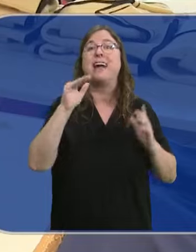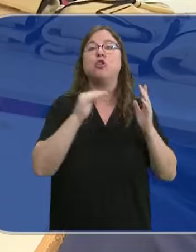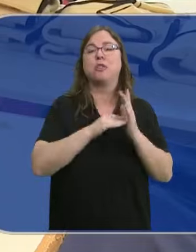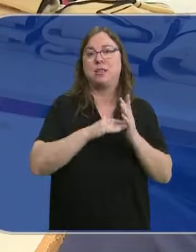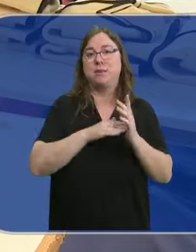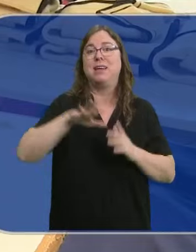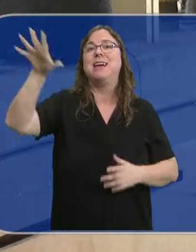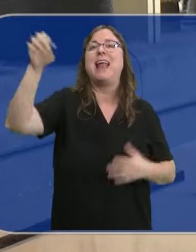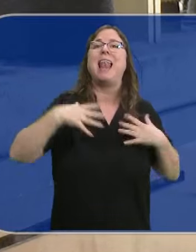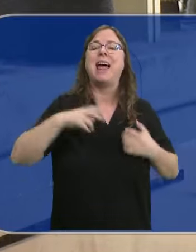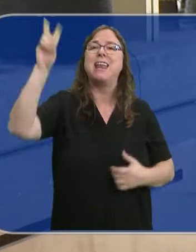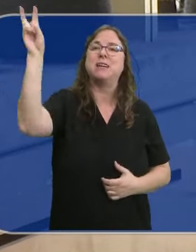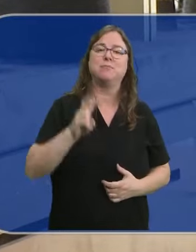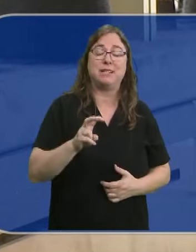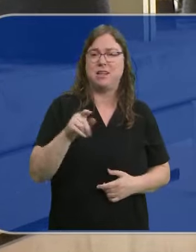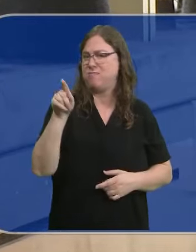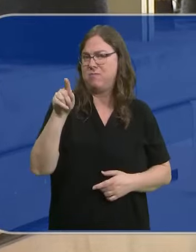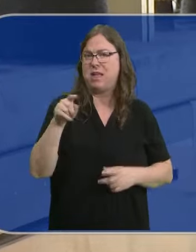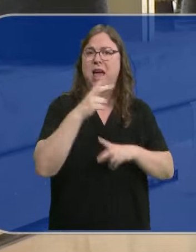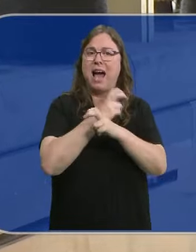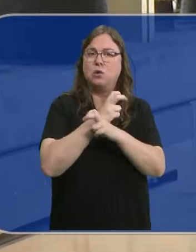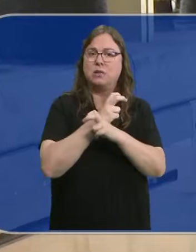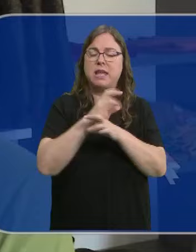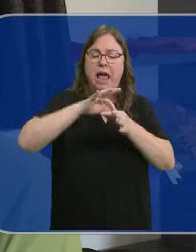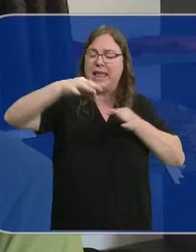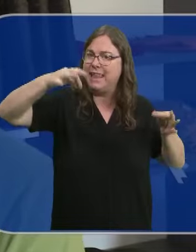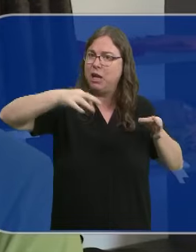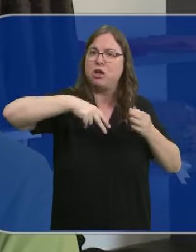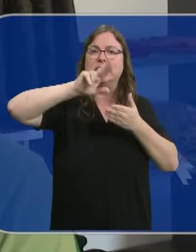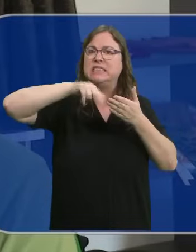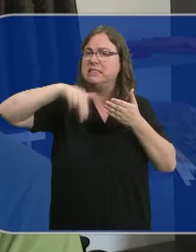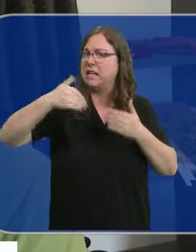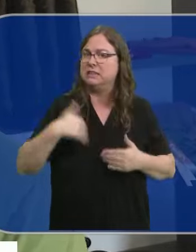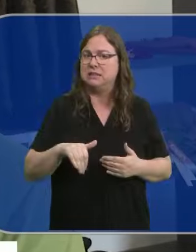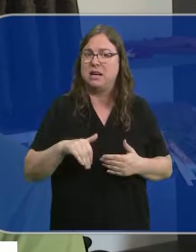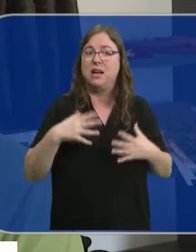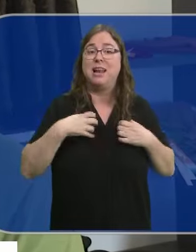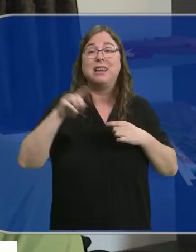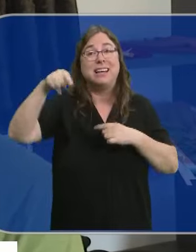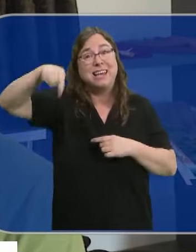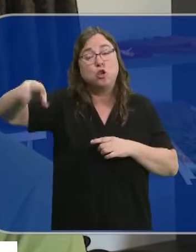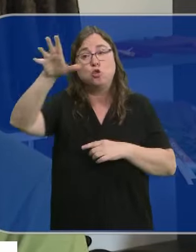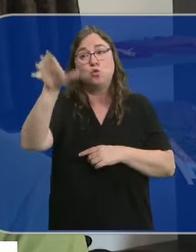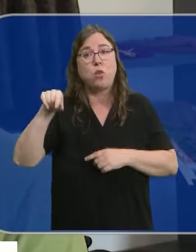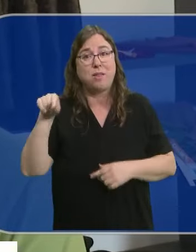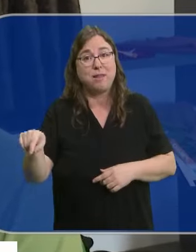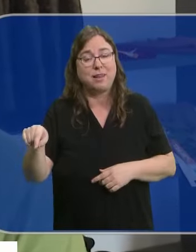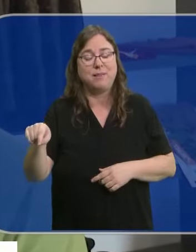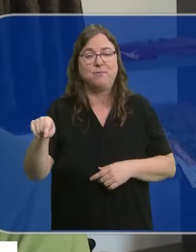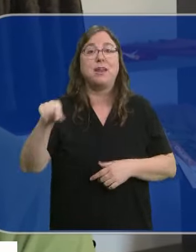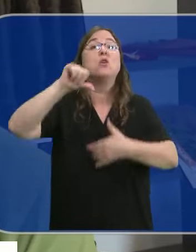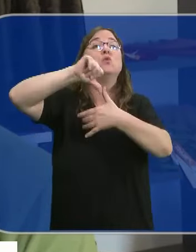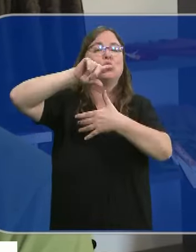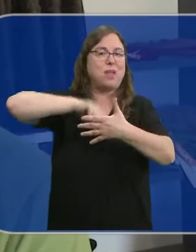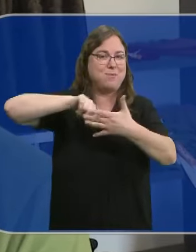Traemos la lana de Austria, traemos ya la hilatura hecha y tintada. Ellos traen la lana en sí de Sudamérica y esto es porque la lana de